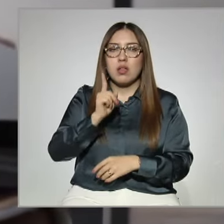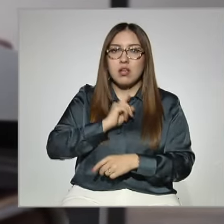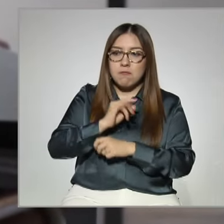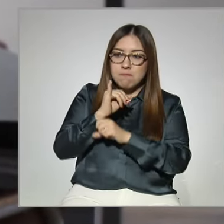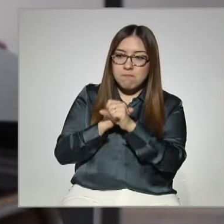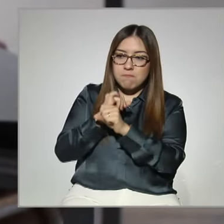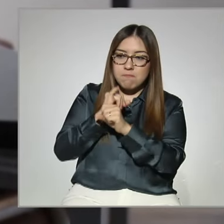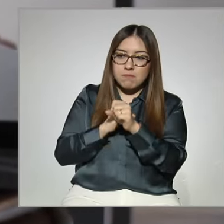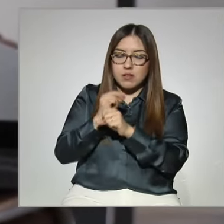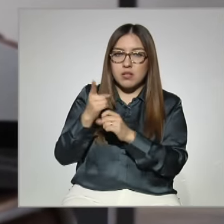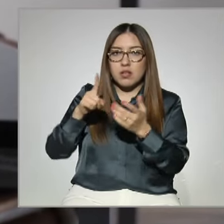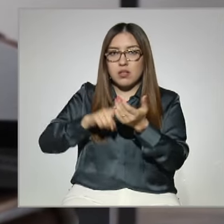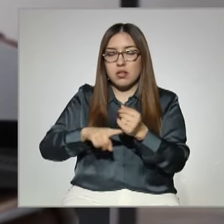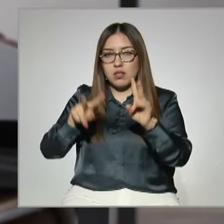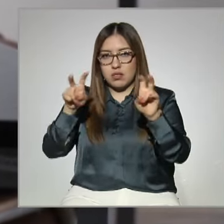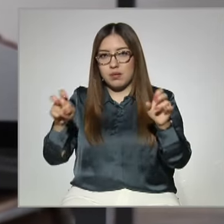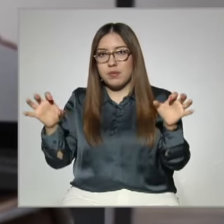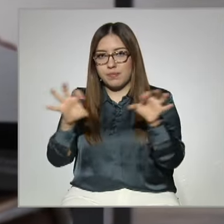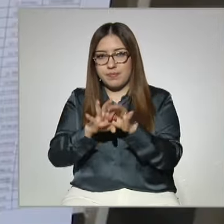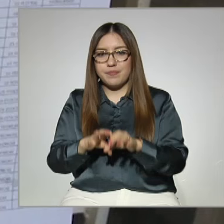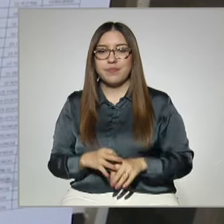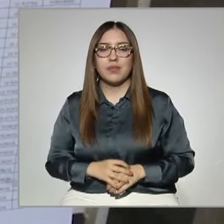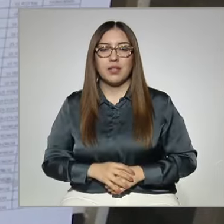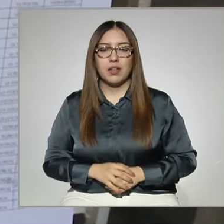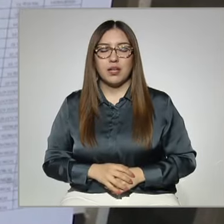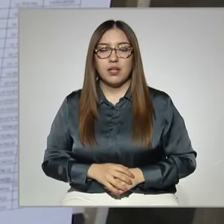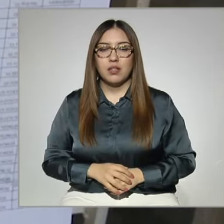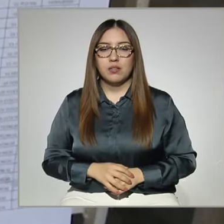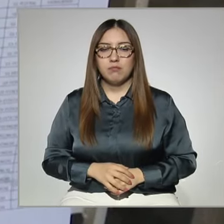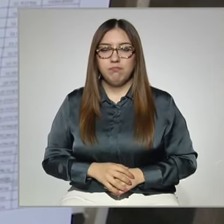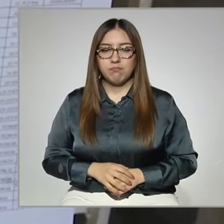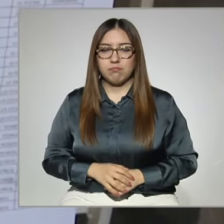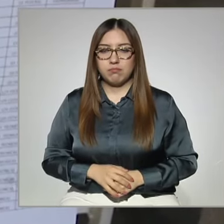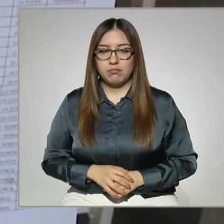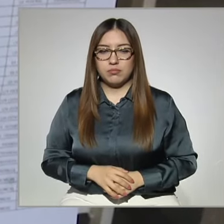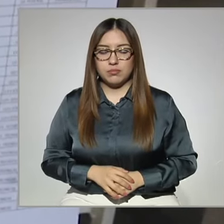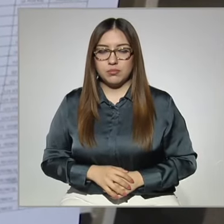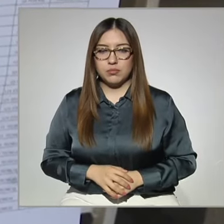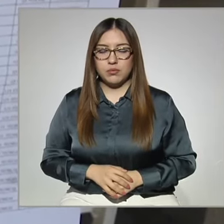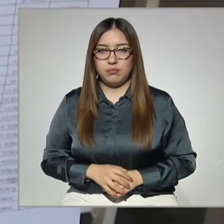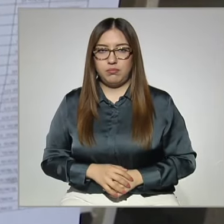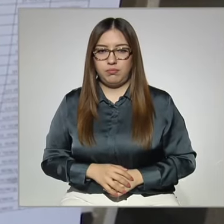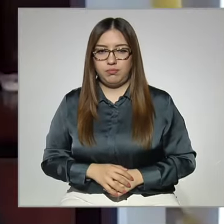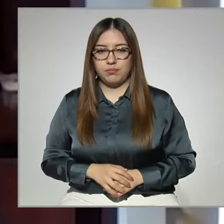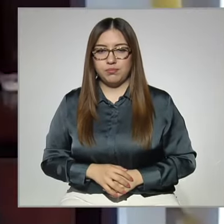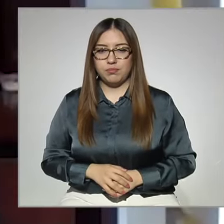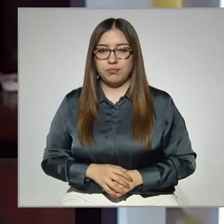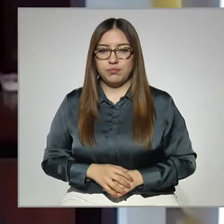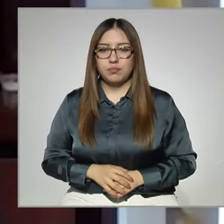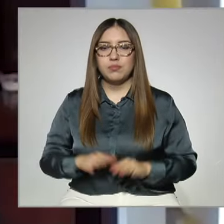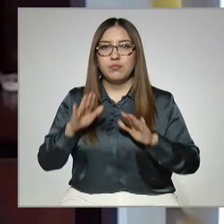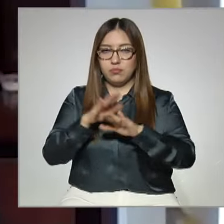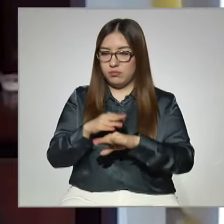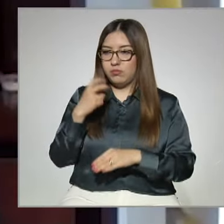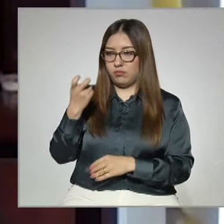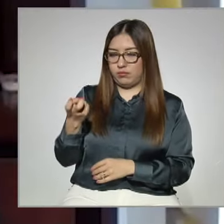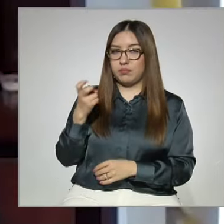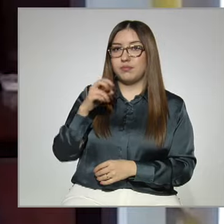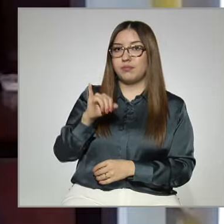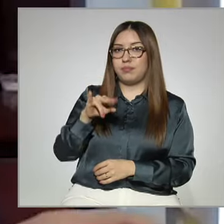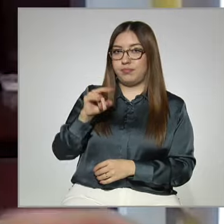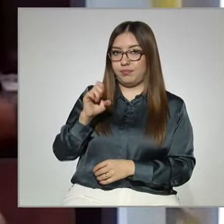institución en relación con este tema. Ante esta situación, el INEGI realizó dos ejercicios